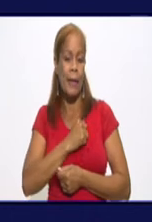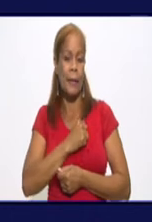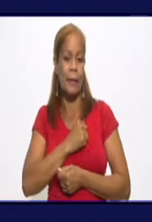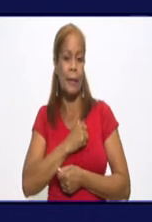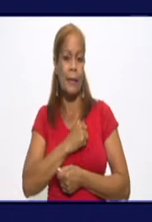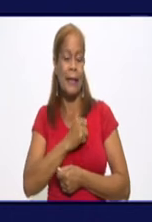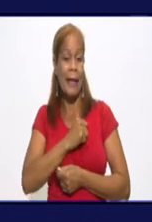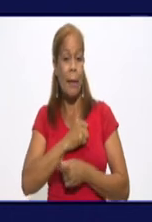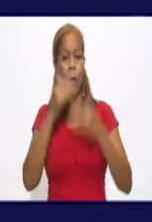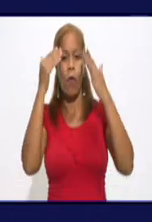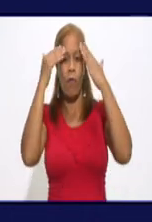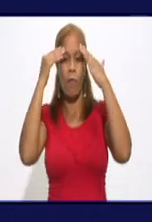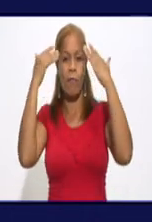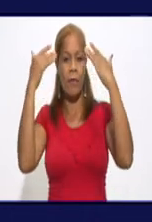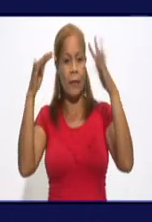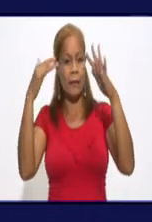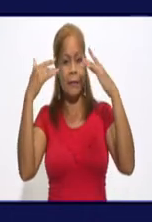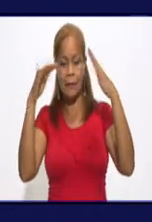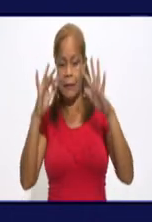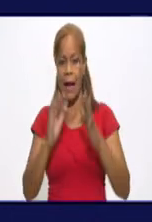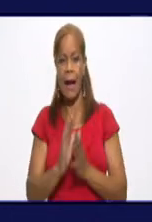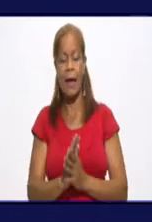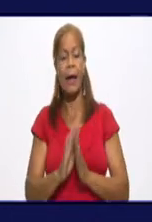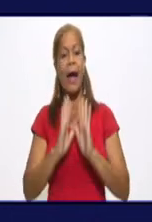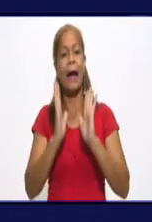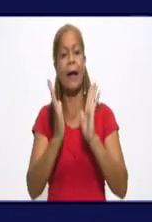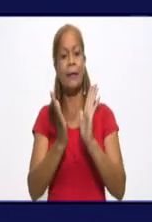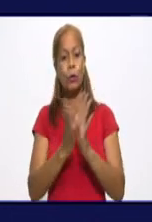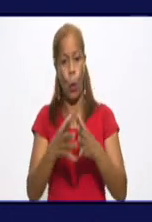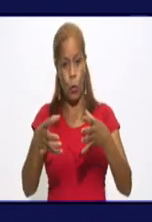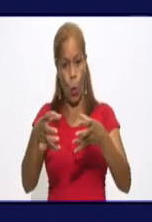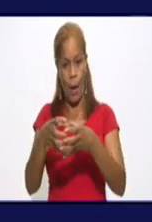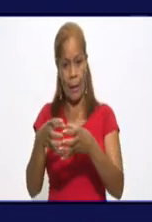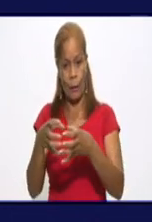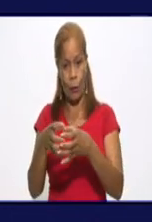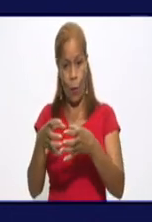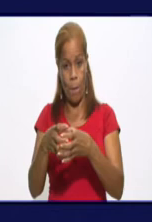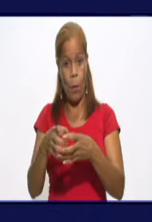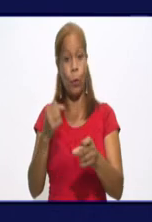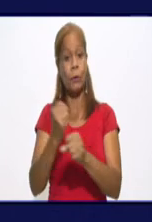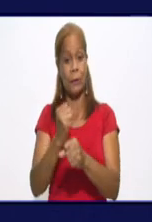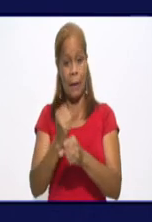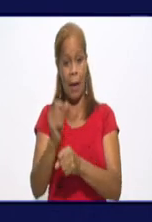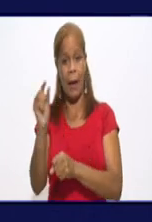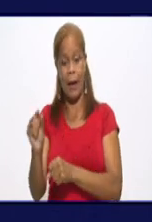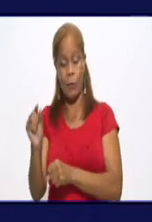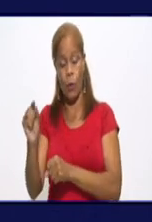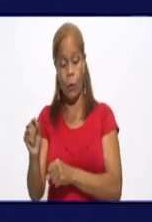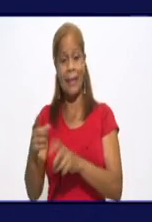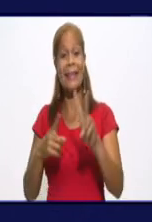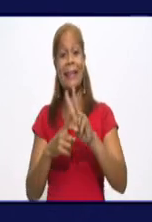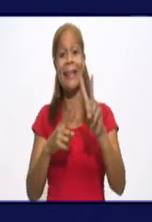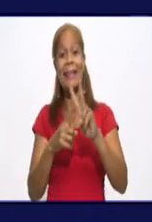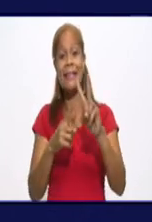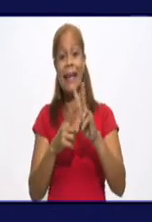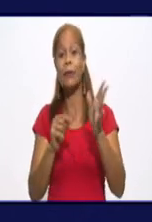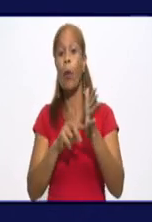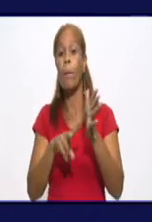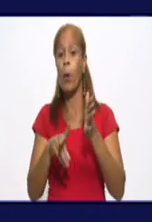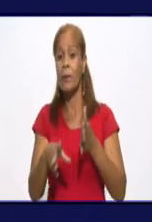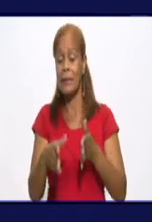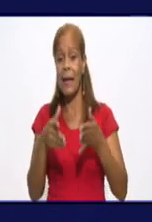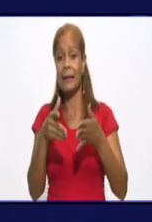una felicitación al inmenso colectivo de nuestro telecentro provincial que